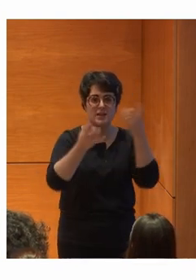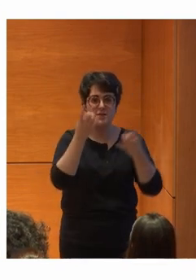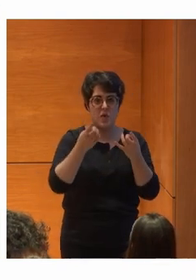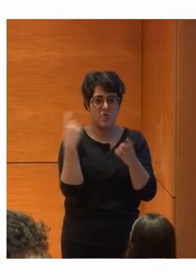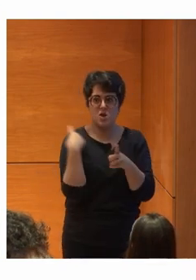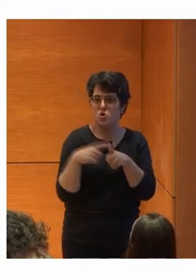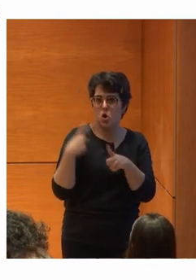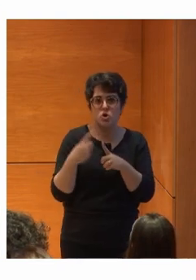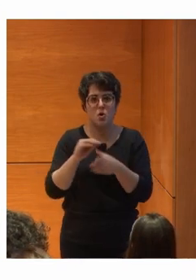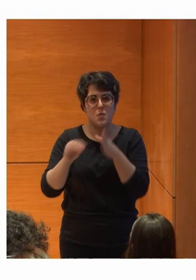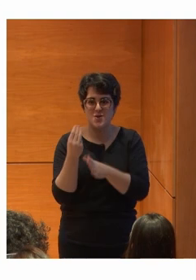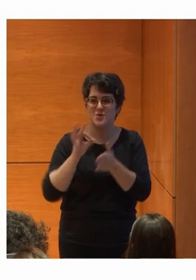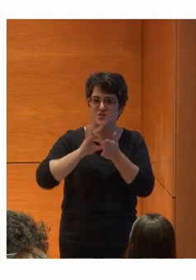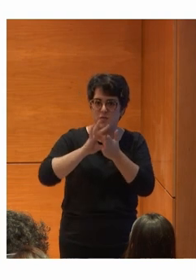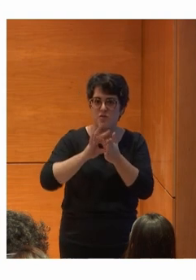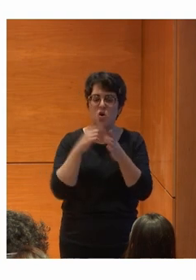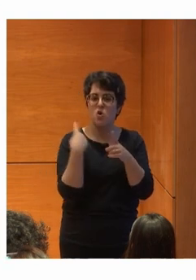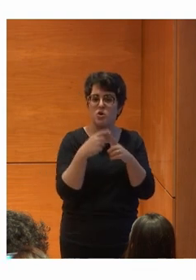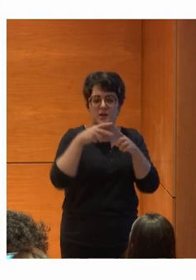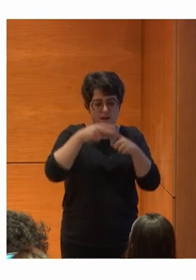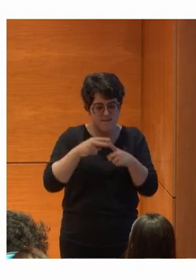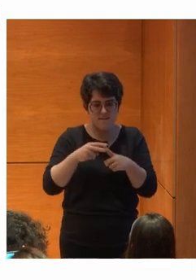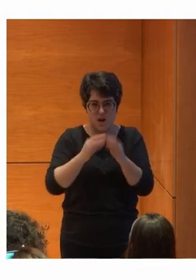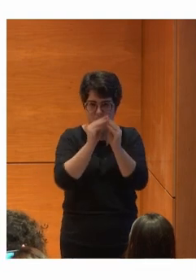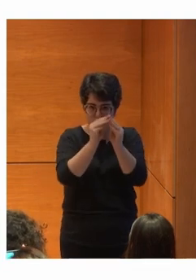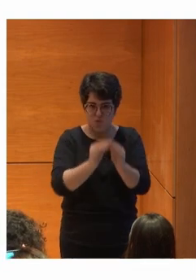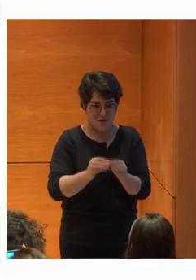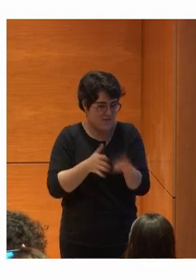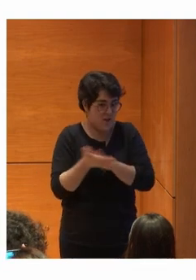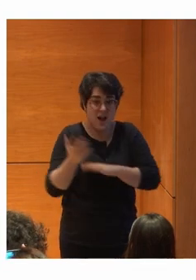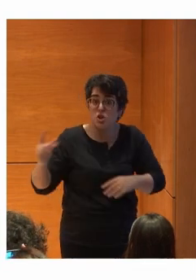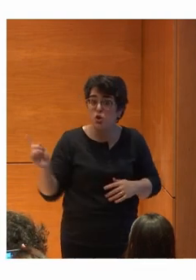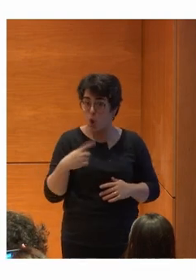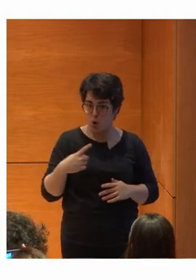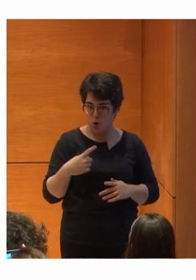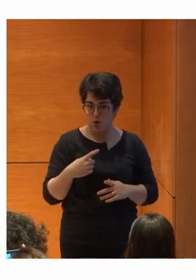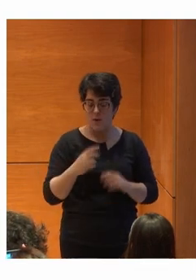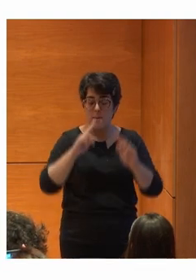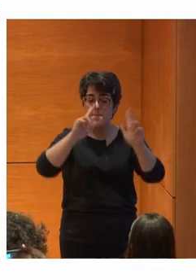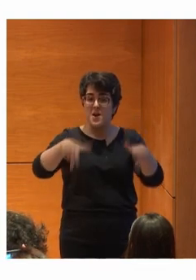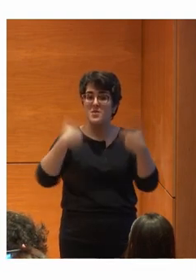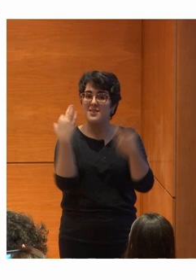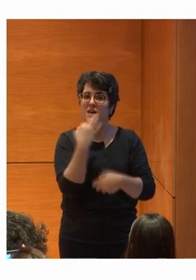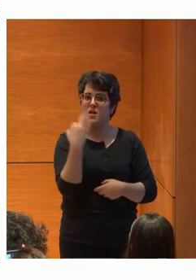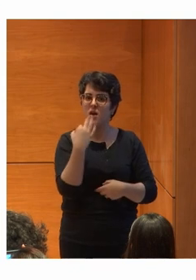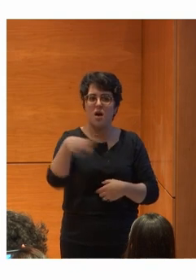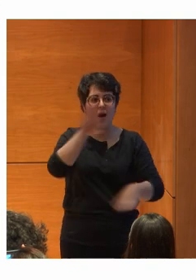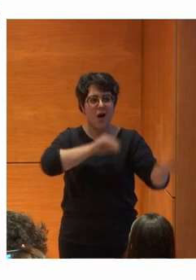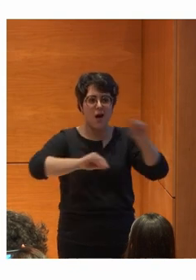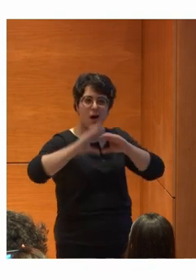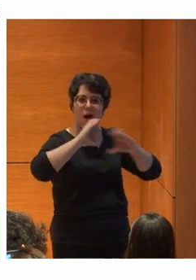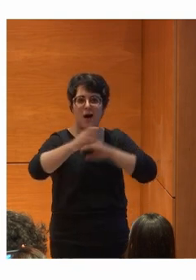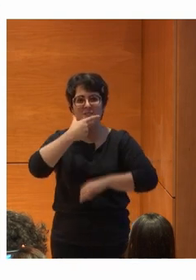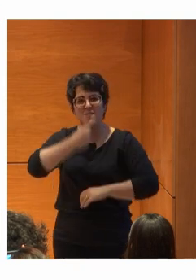Bienes Productos Servicios Objetos Instrumentos Herramientas Bueno Para todo Que permite la fácil compresión Y la comunicación